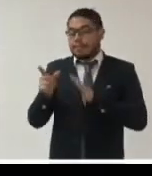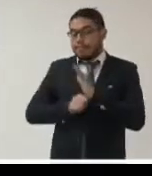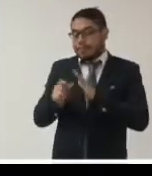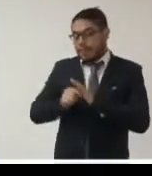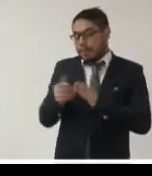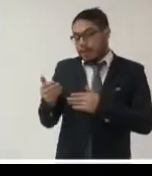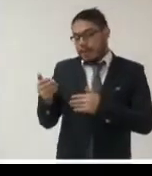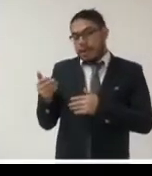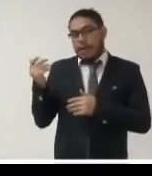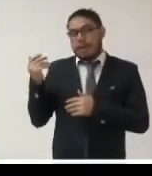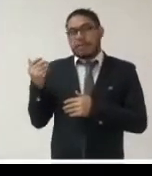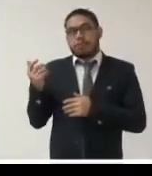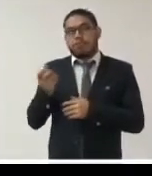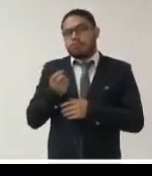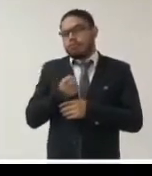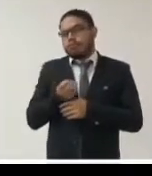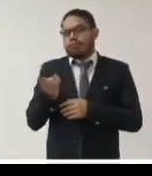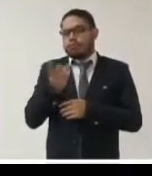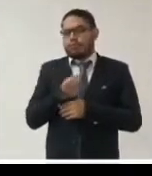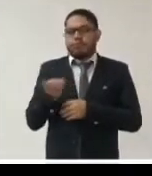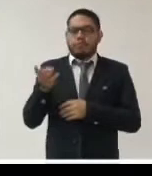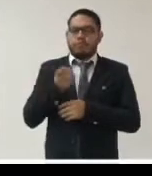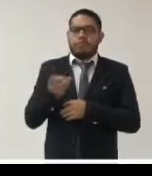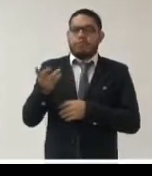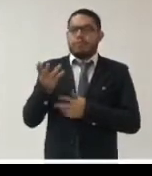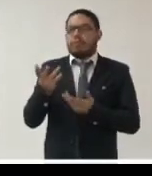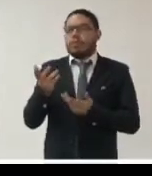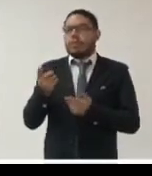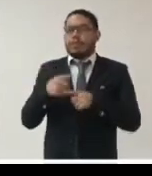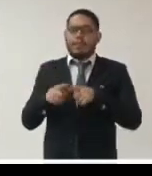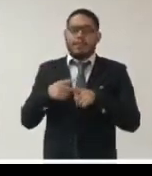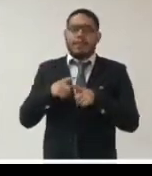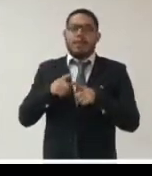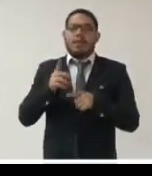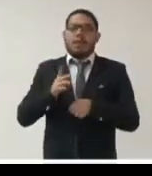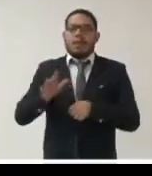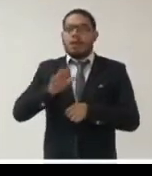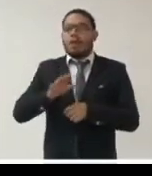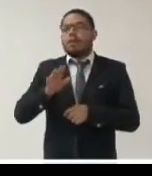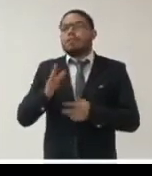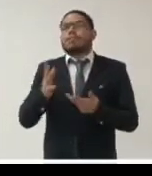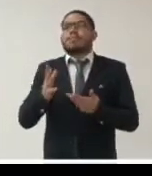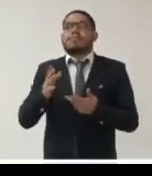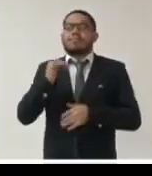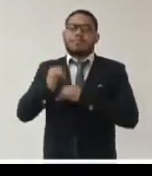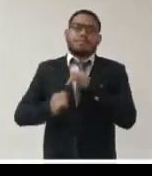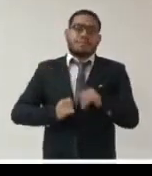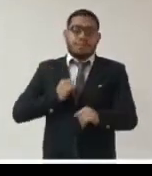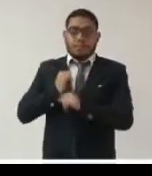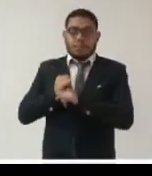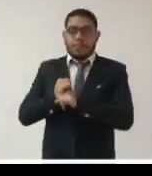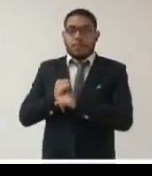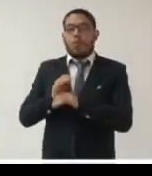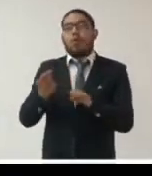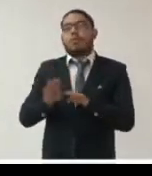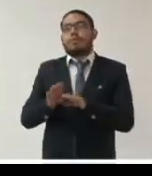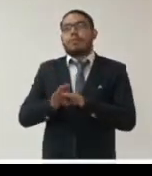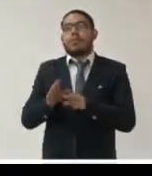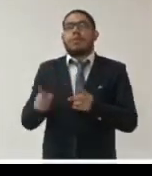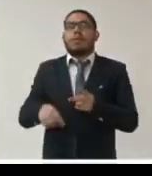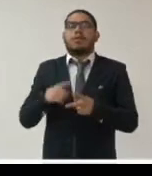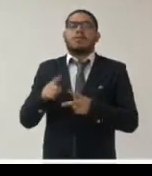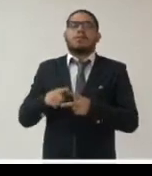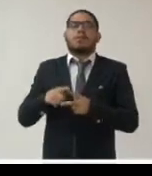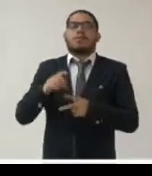numerosas marcas de referencia y estándares publicados por organismos internacionales como la